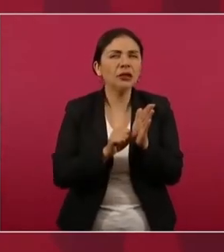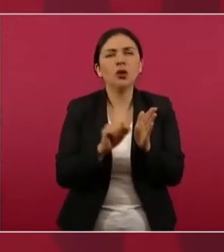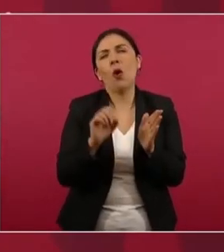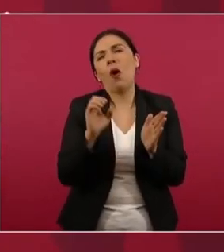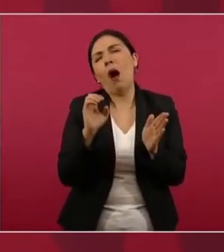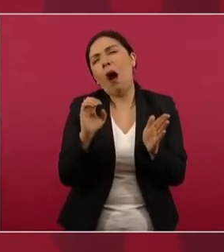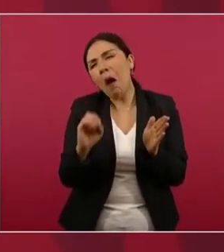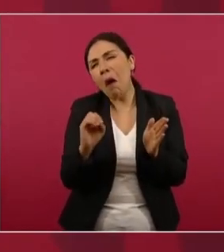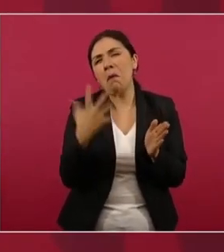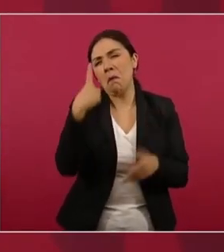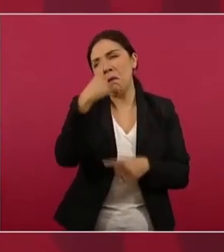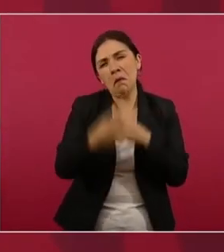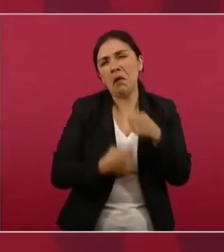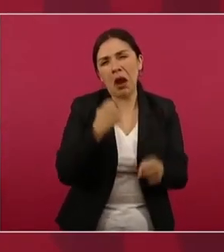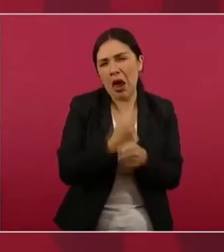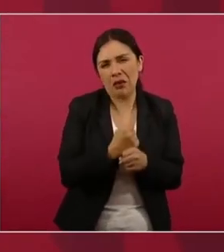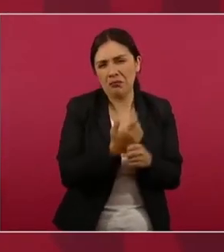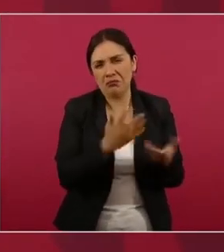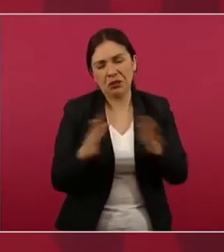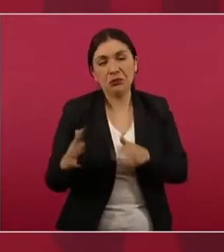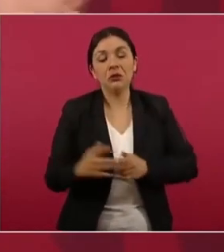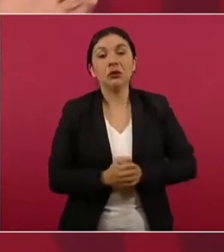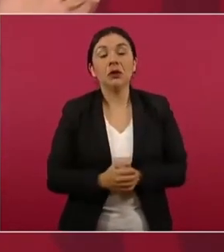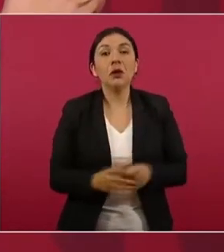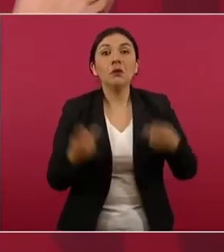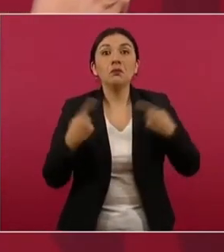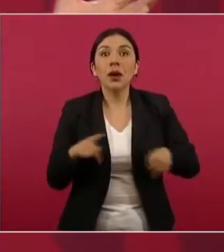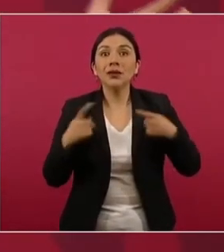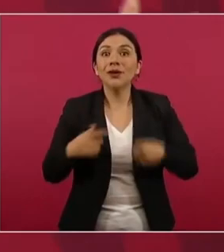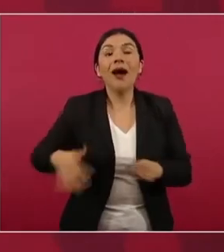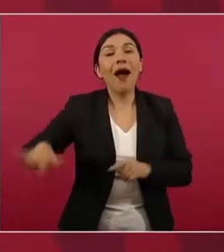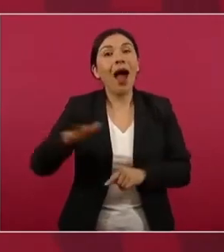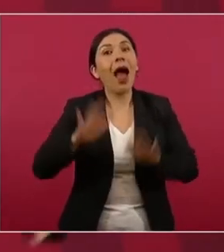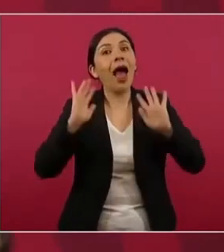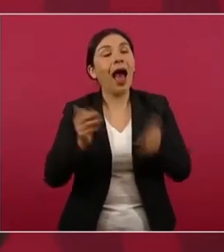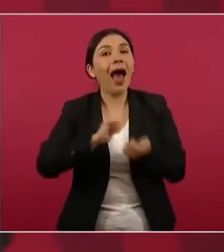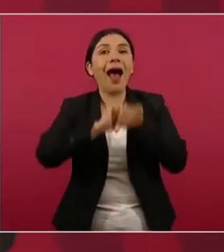la gente contenta,